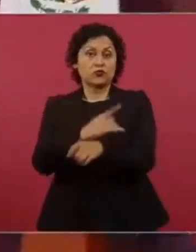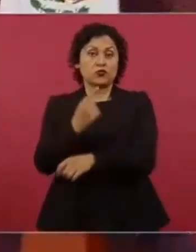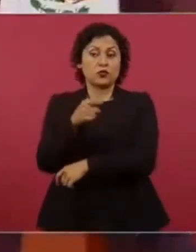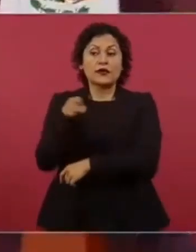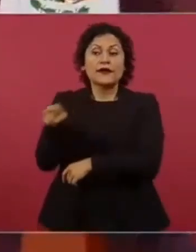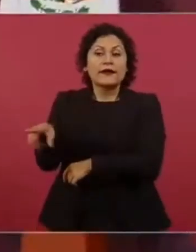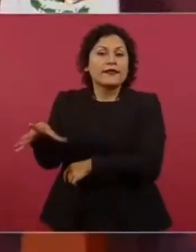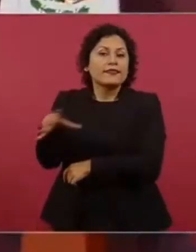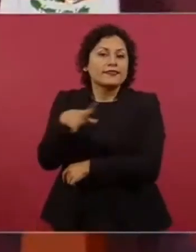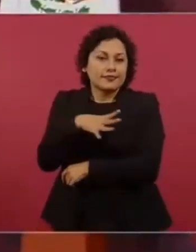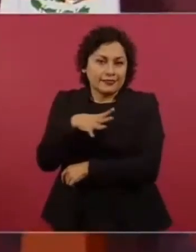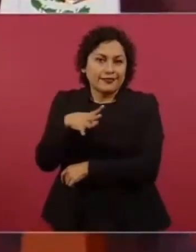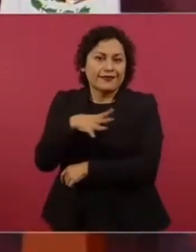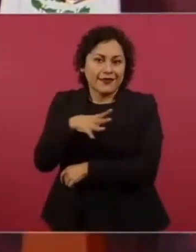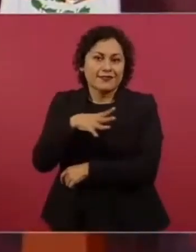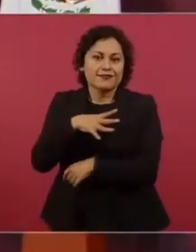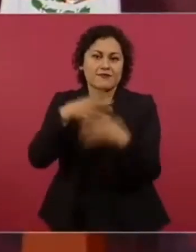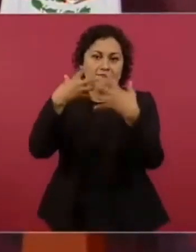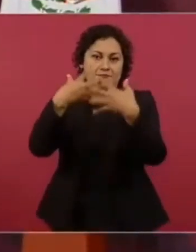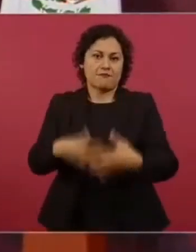de perforación.